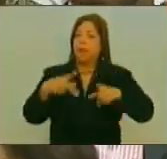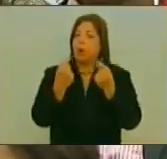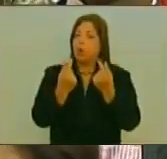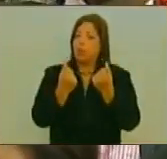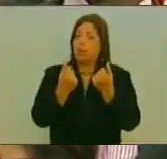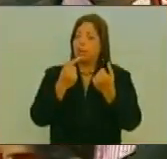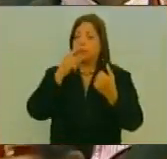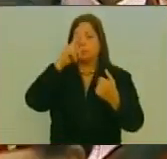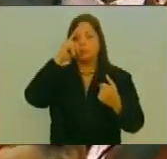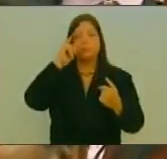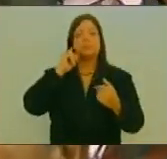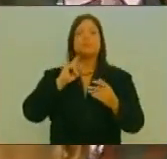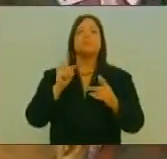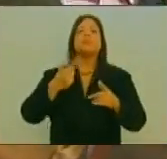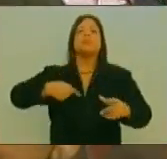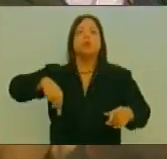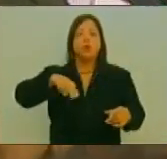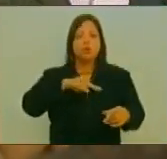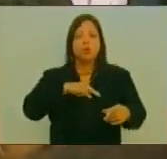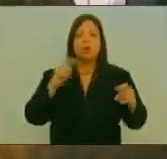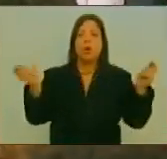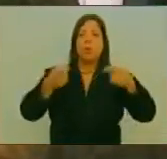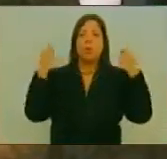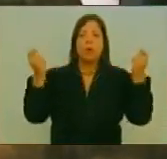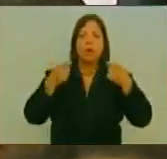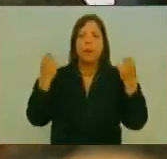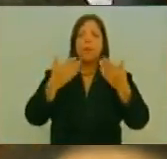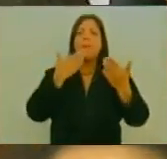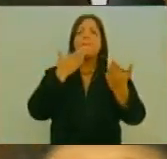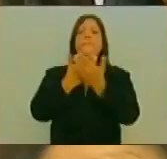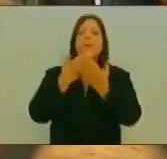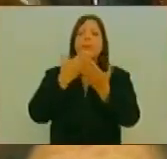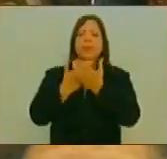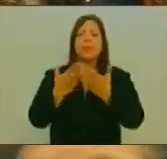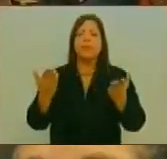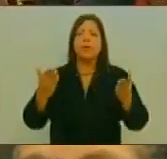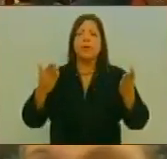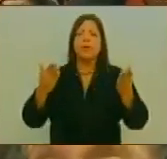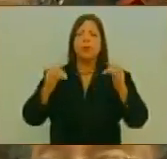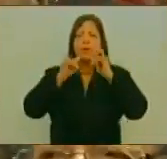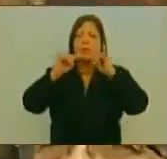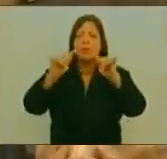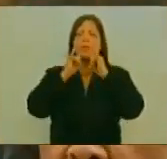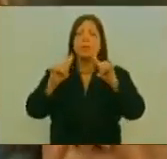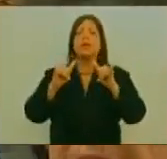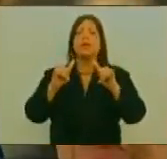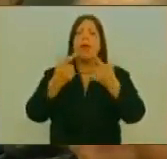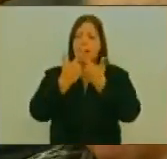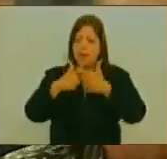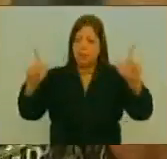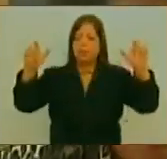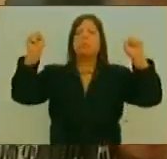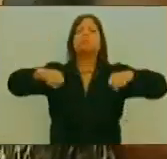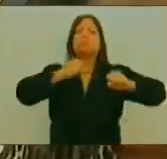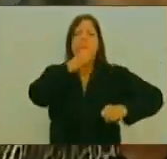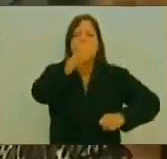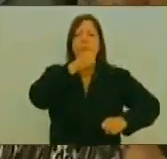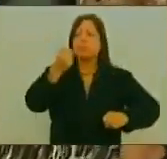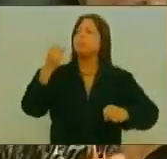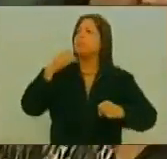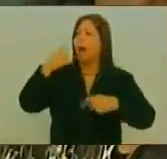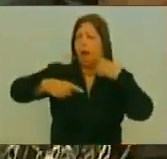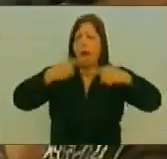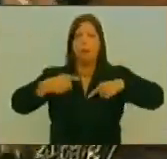Económica Nosotros Proclamamos Pedimos Promovemos El ejercicio De la libertad De expresión